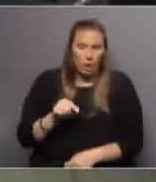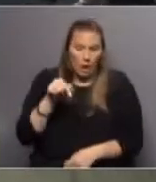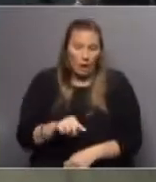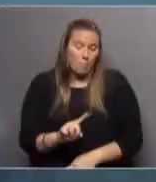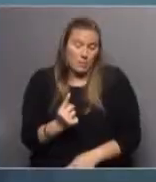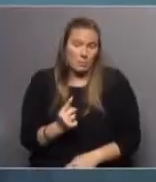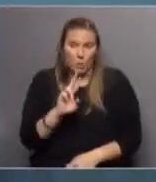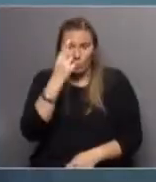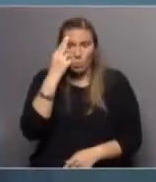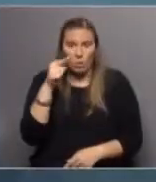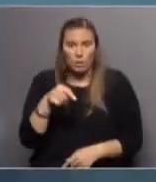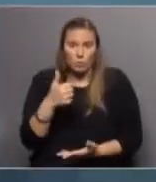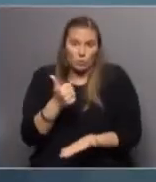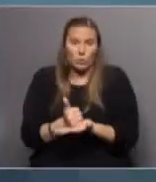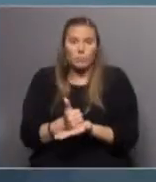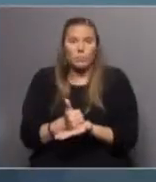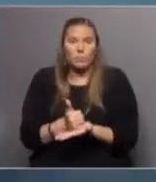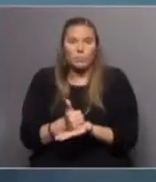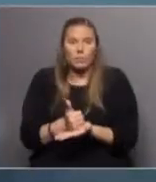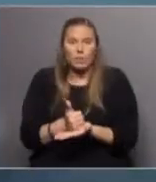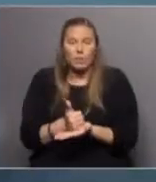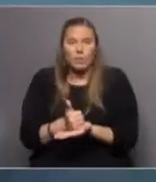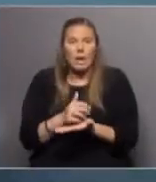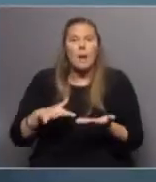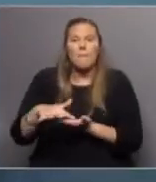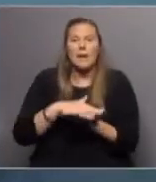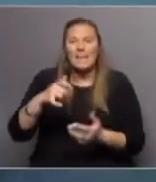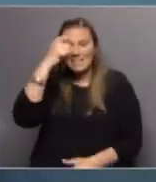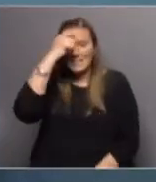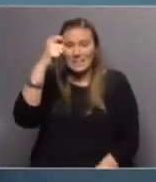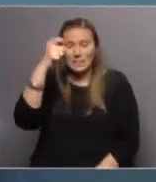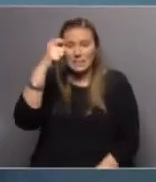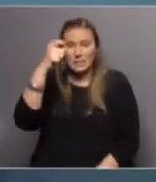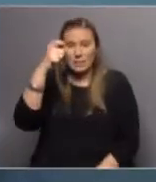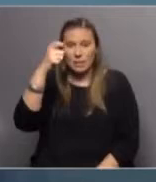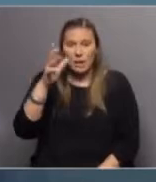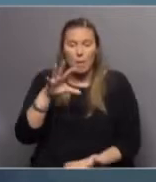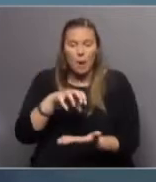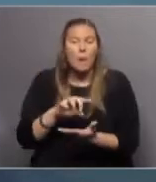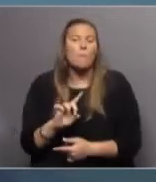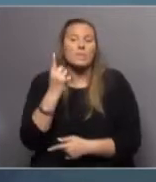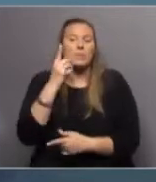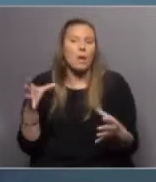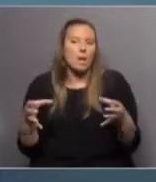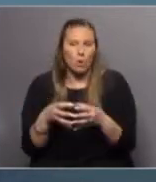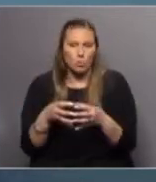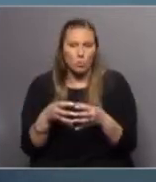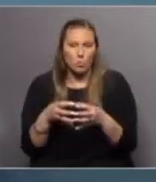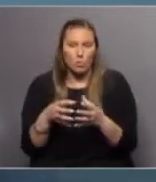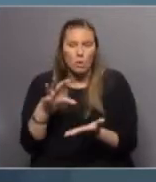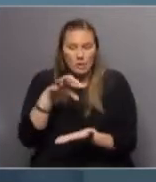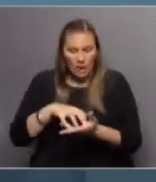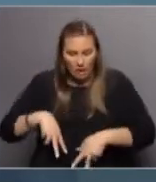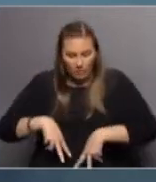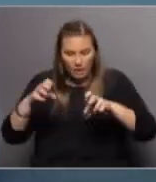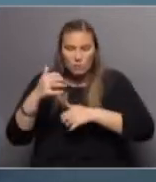es acá, es donde yo estoy ubicado, y en Parque de las Ciencias tenemos la planta principal del grupo, un centro de